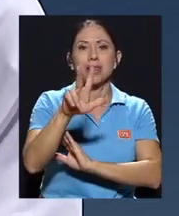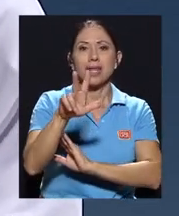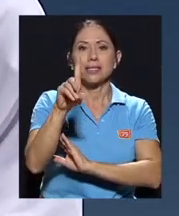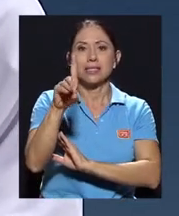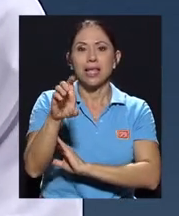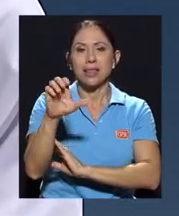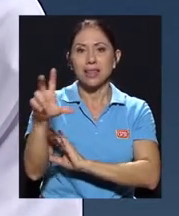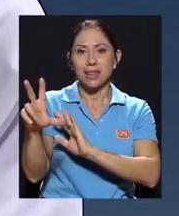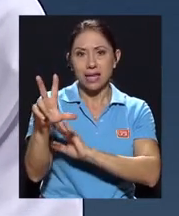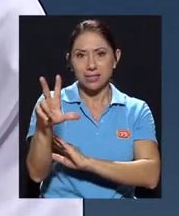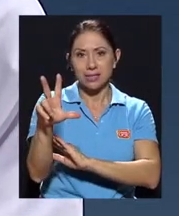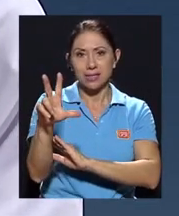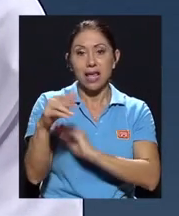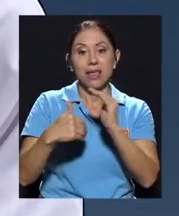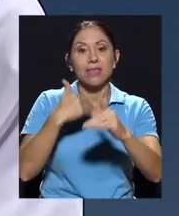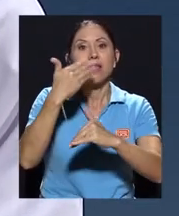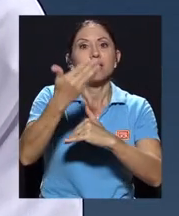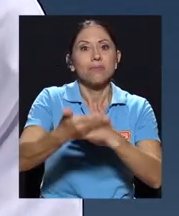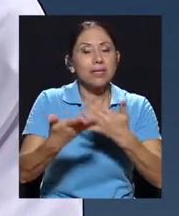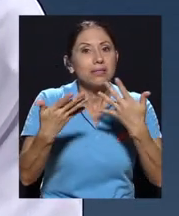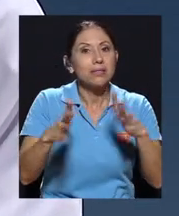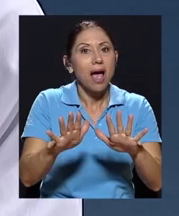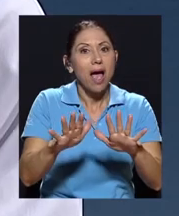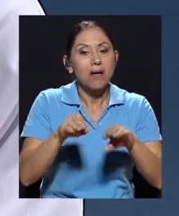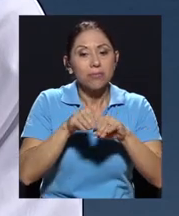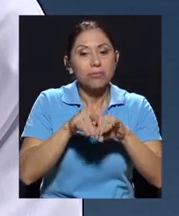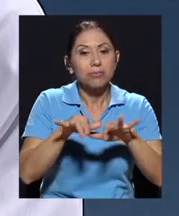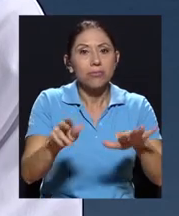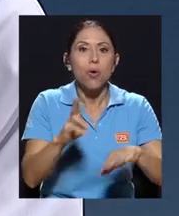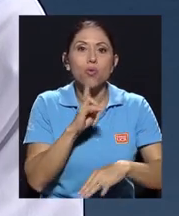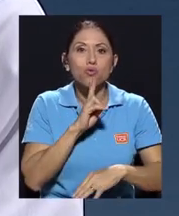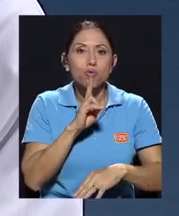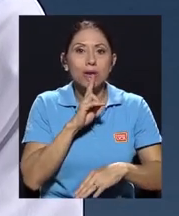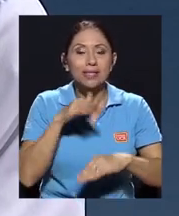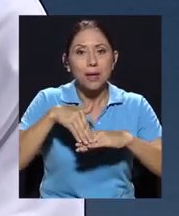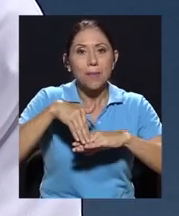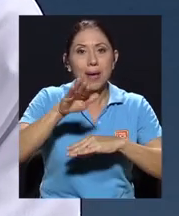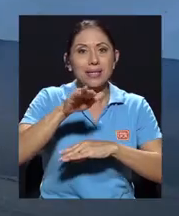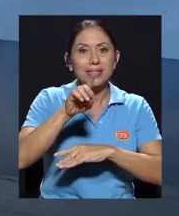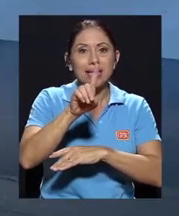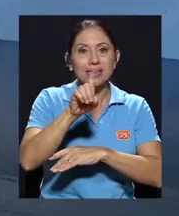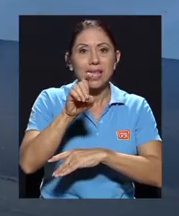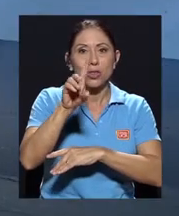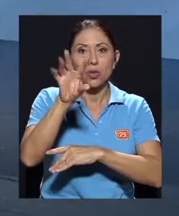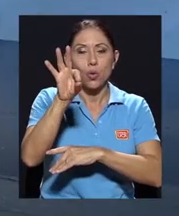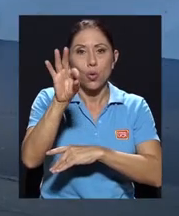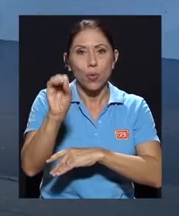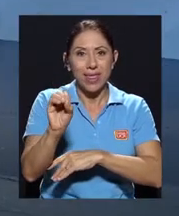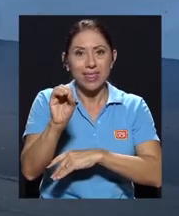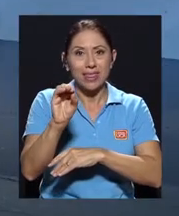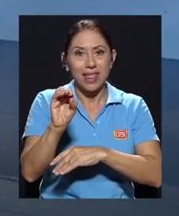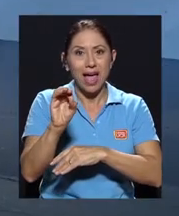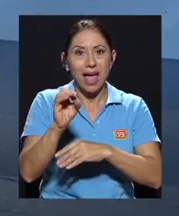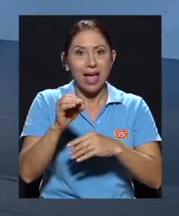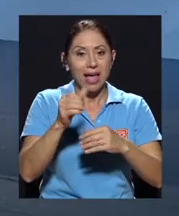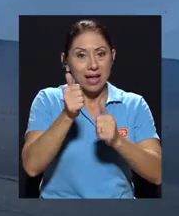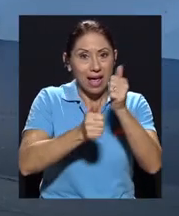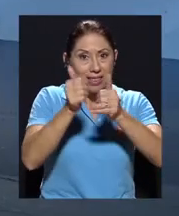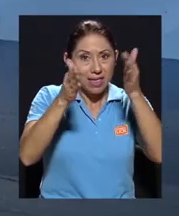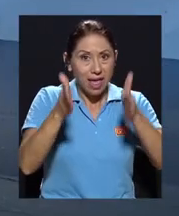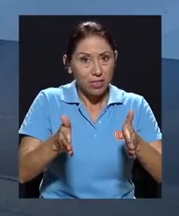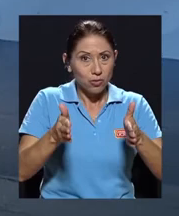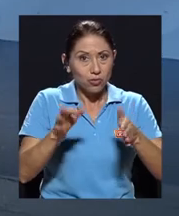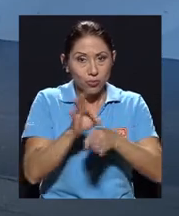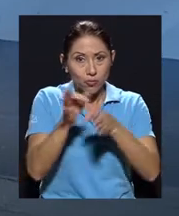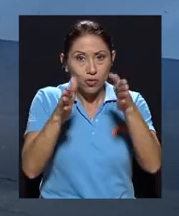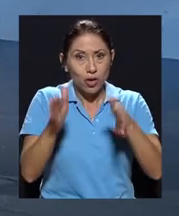donde más de 190 funcionarios, bueno, candidatos, presentaron sus declaraciones y ahora viene a